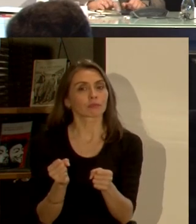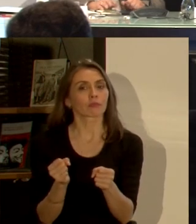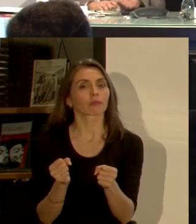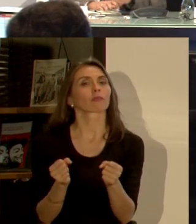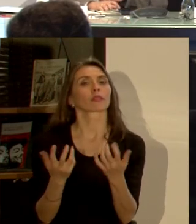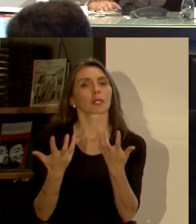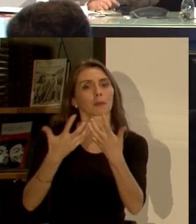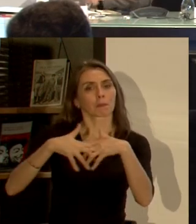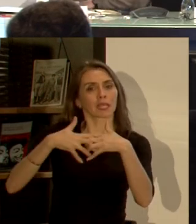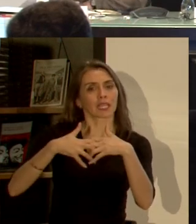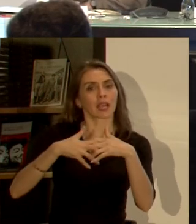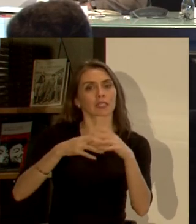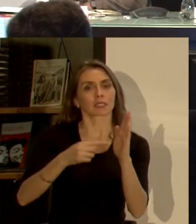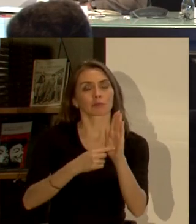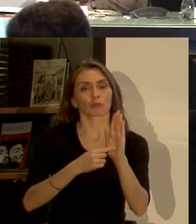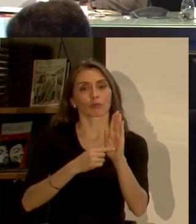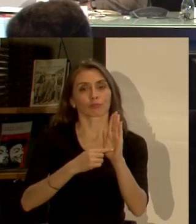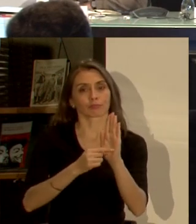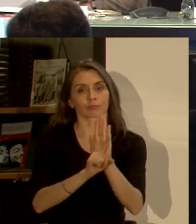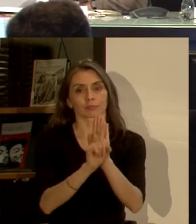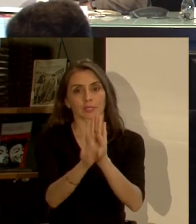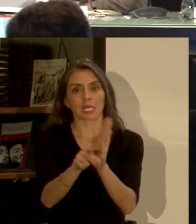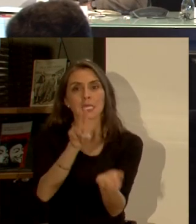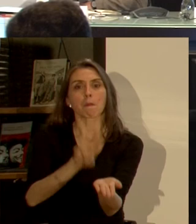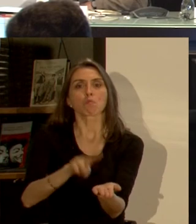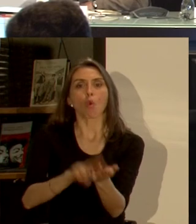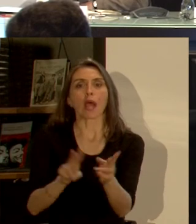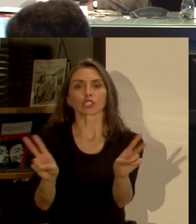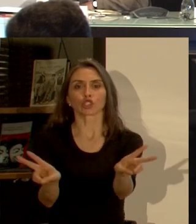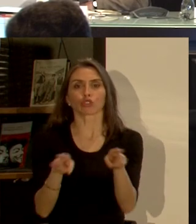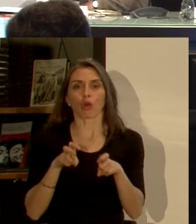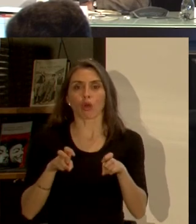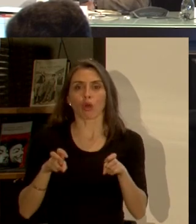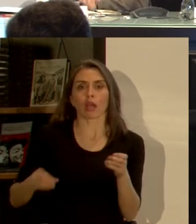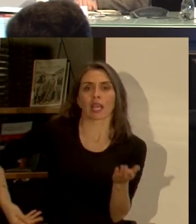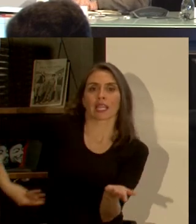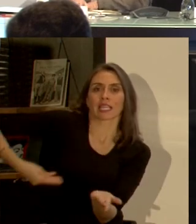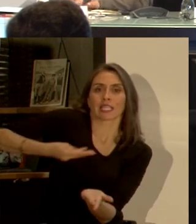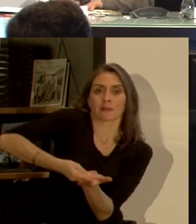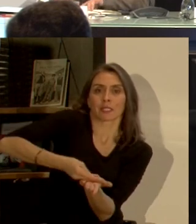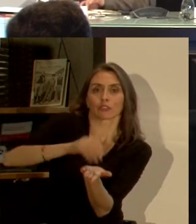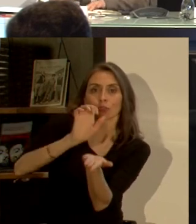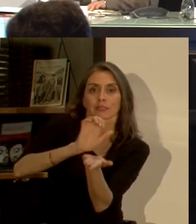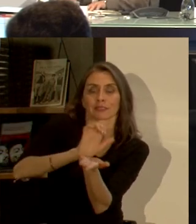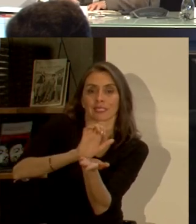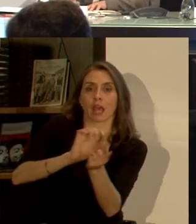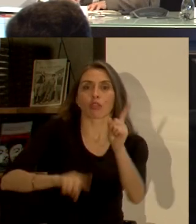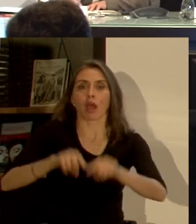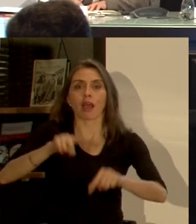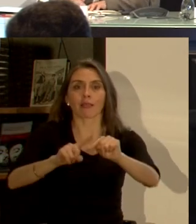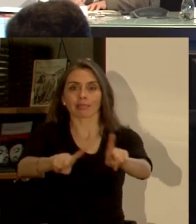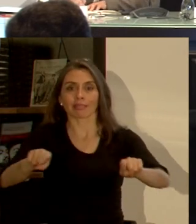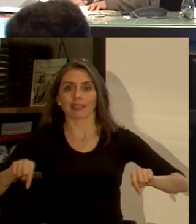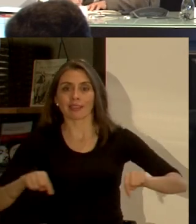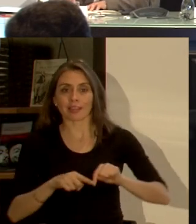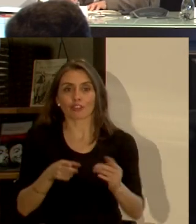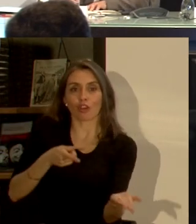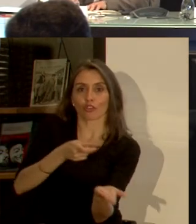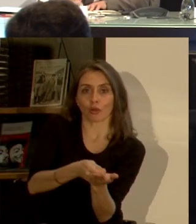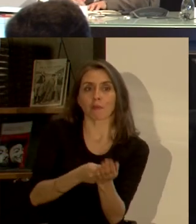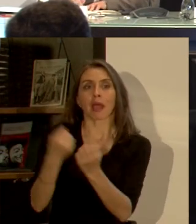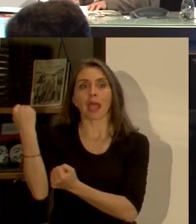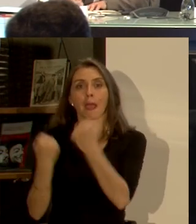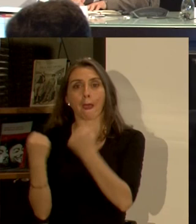través de mecanismo impositivo grabar la inversión que logra hacer el estado respecto al suelo para que el